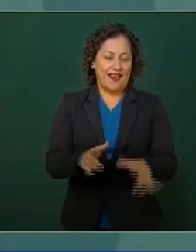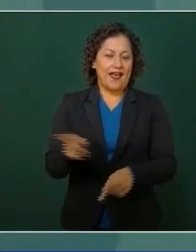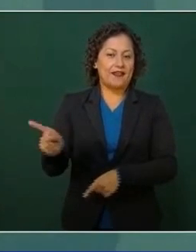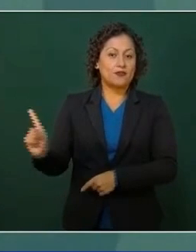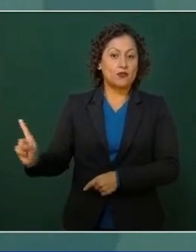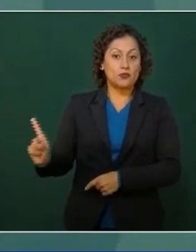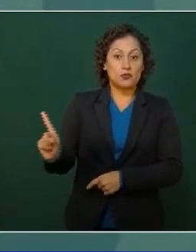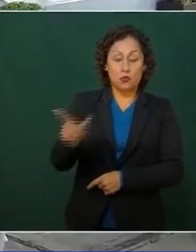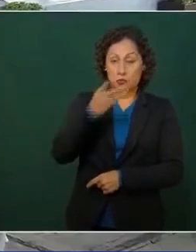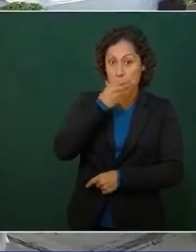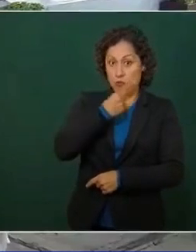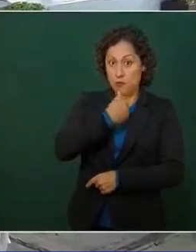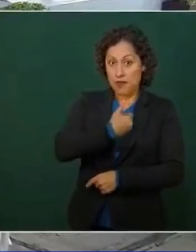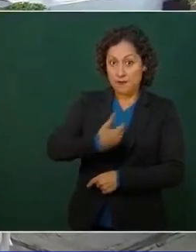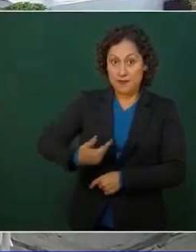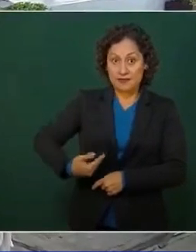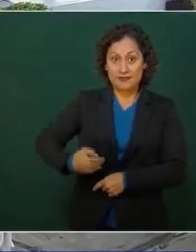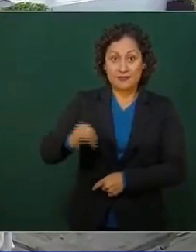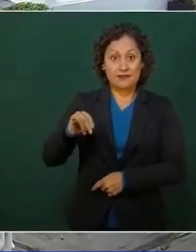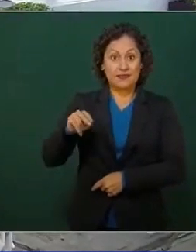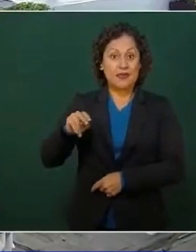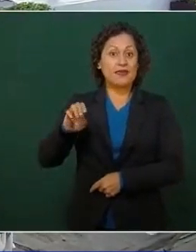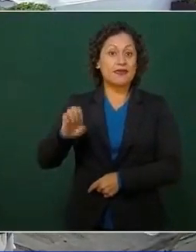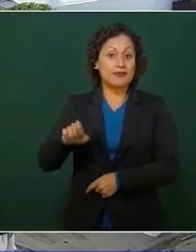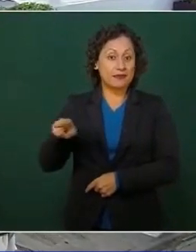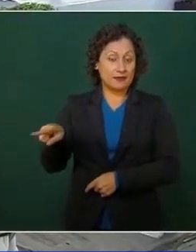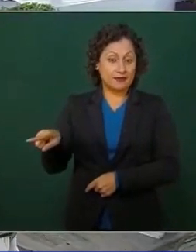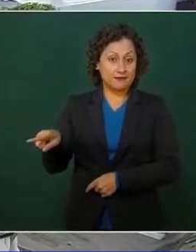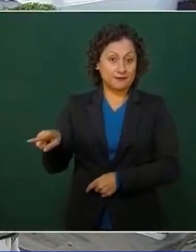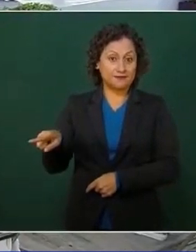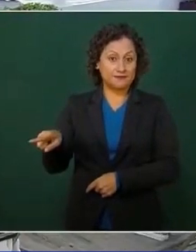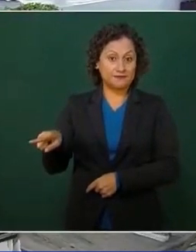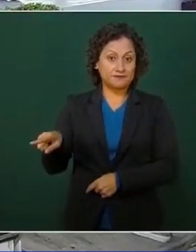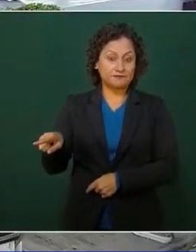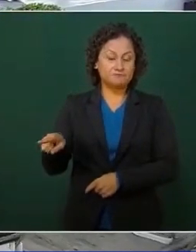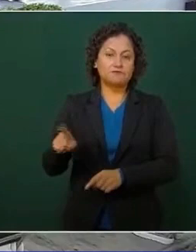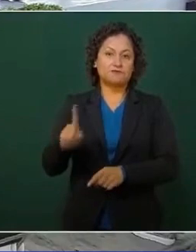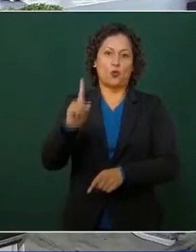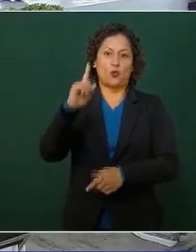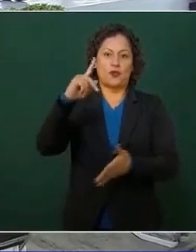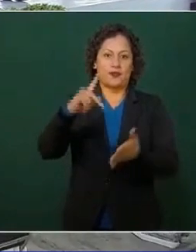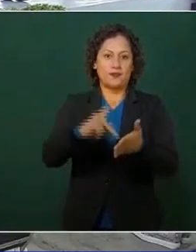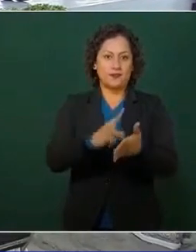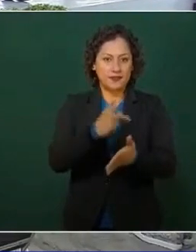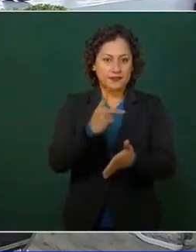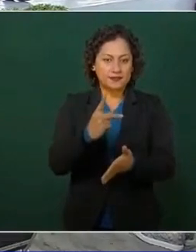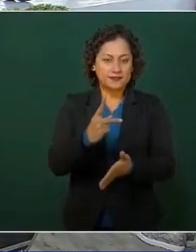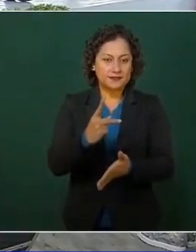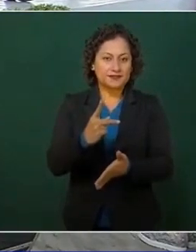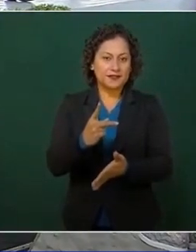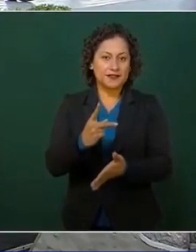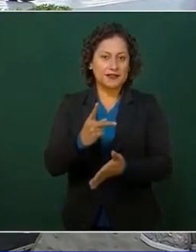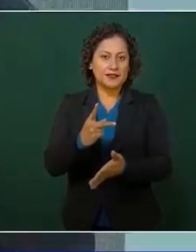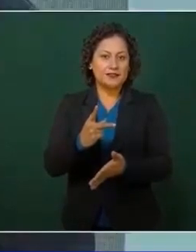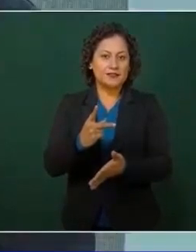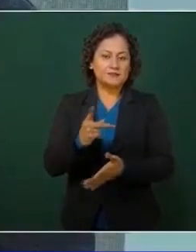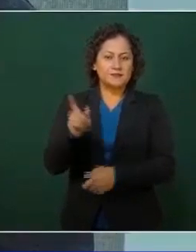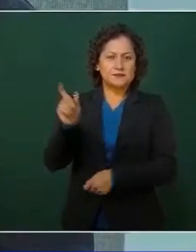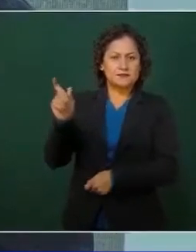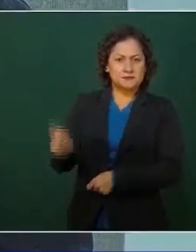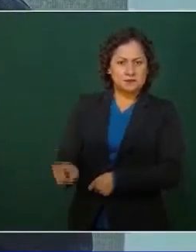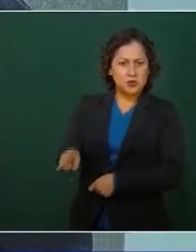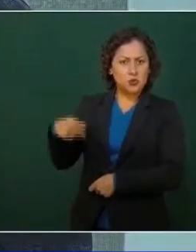INE en una ocasión, en una actitud